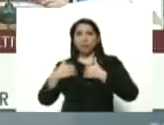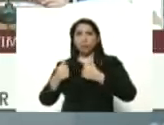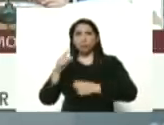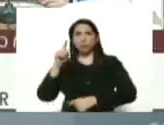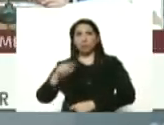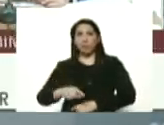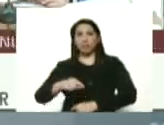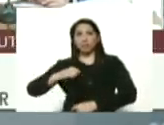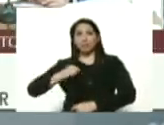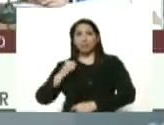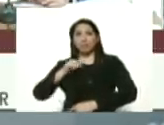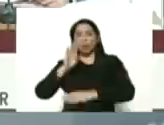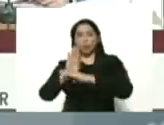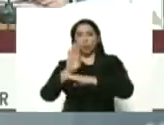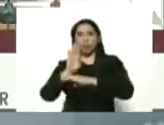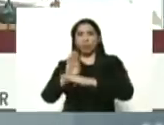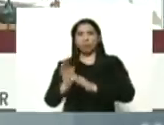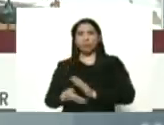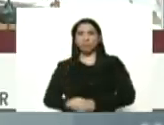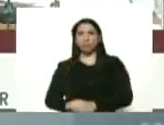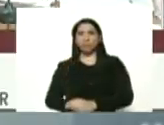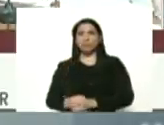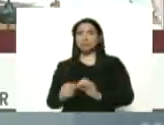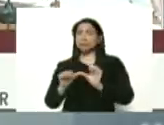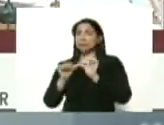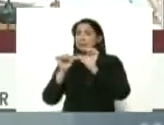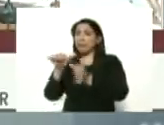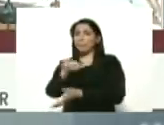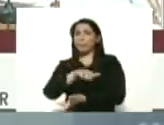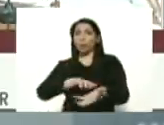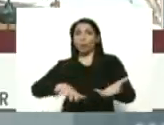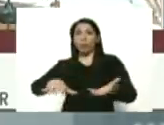de seguridad. sigue siendo un problema.